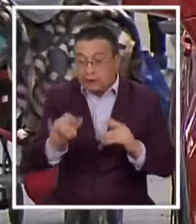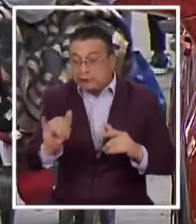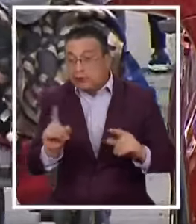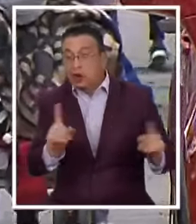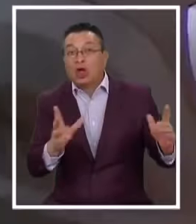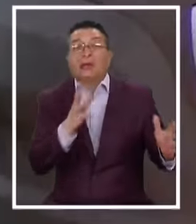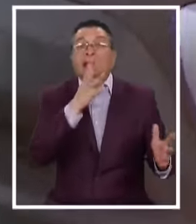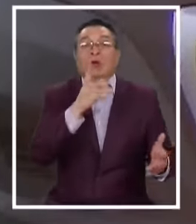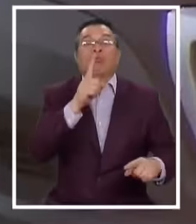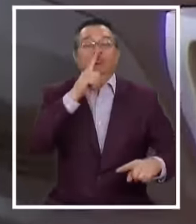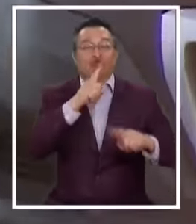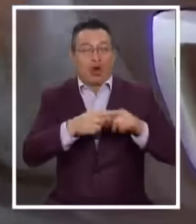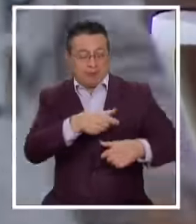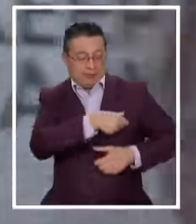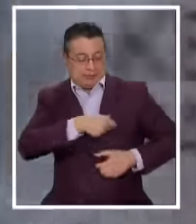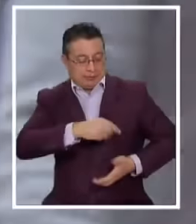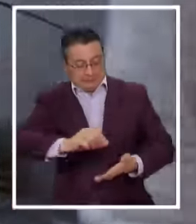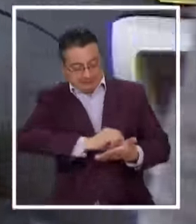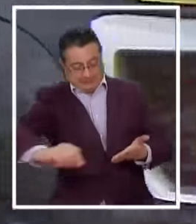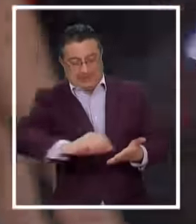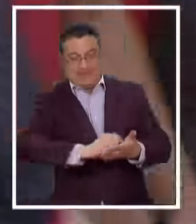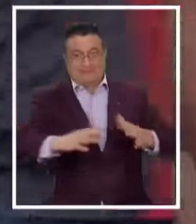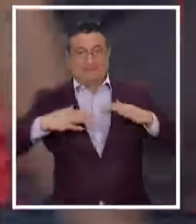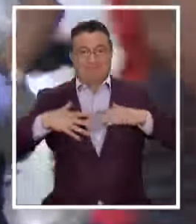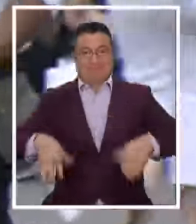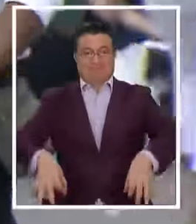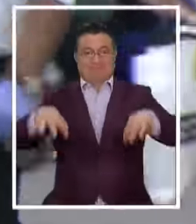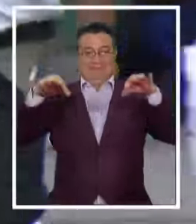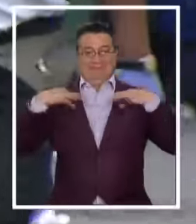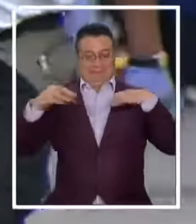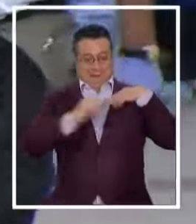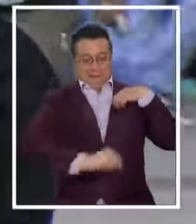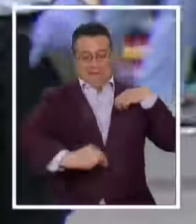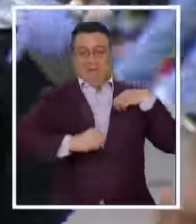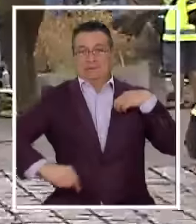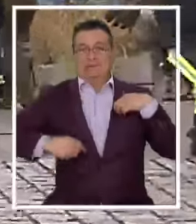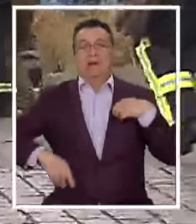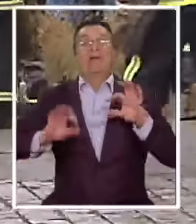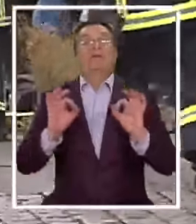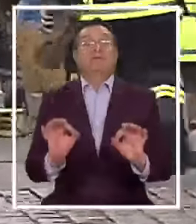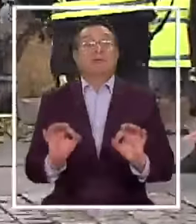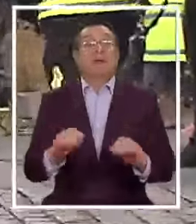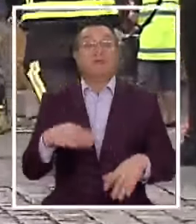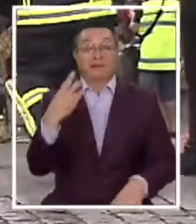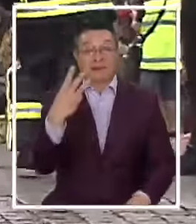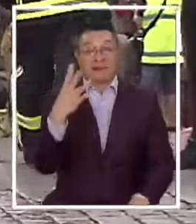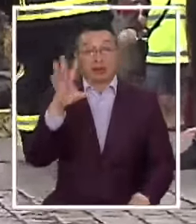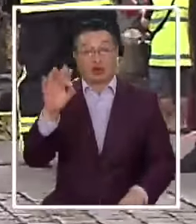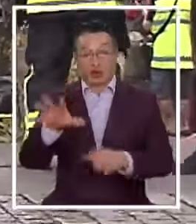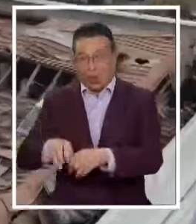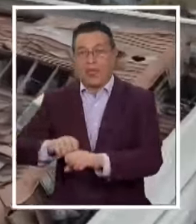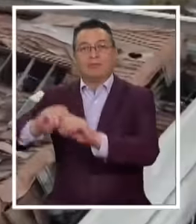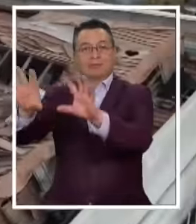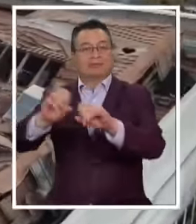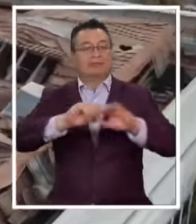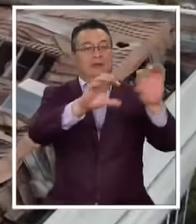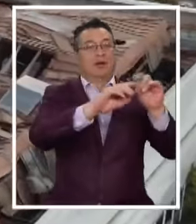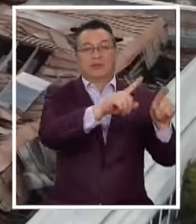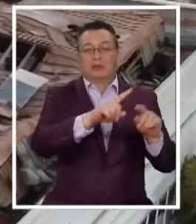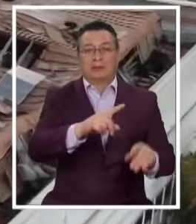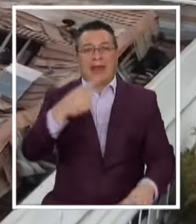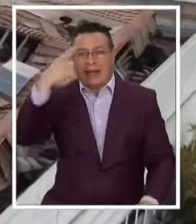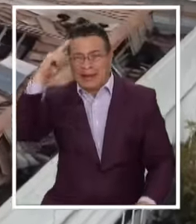Afortunadamente La evacuación Fue todo un éxito 350 pacientes Fueron llevados A otros centros Nadie